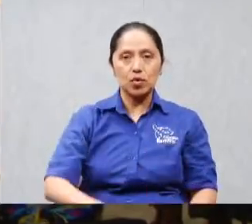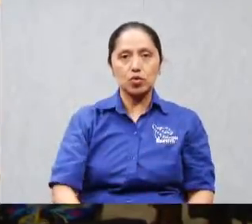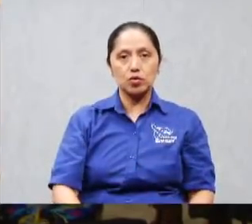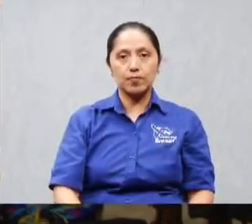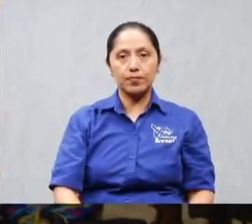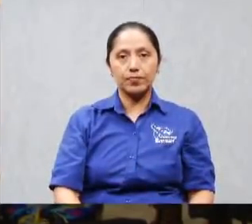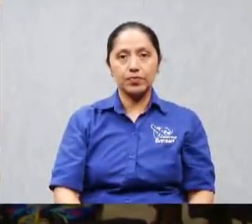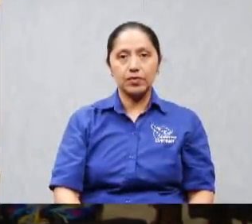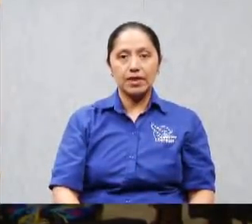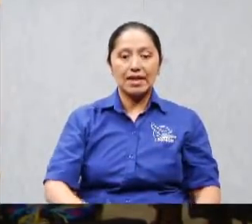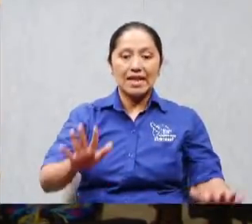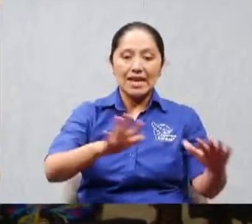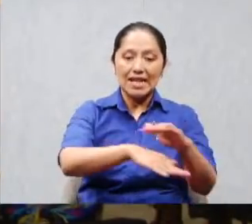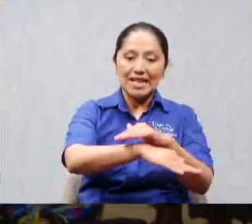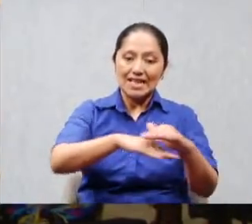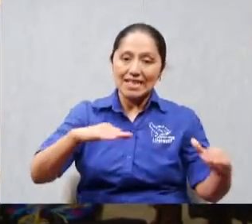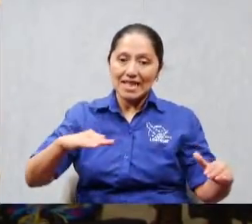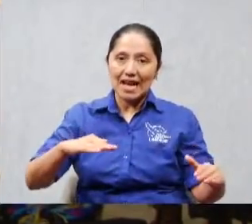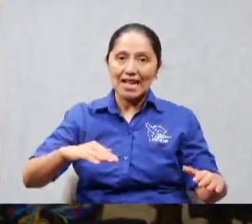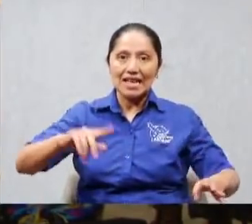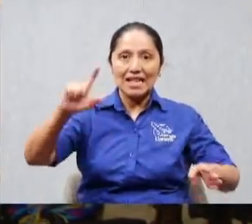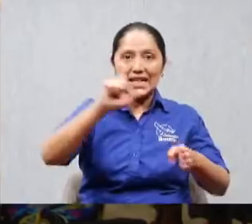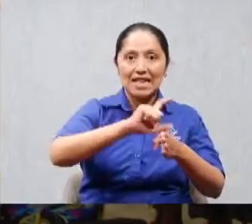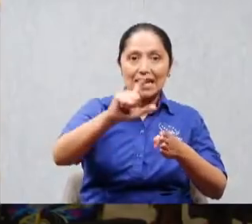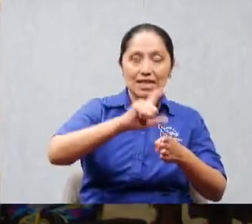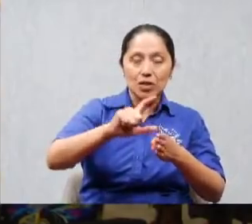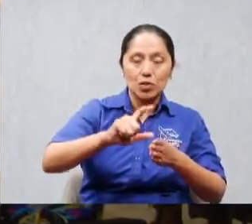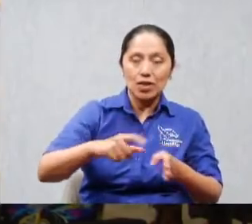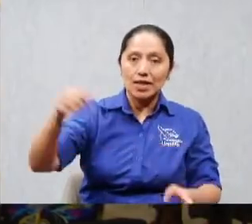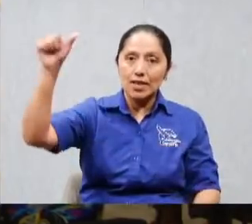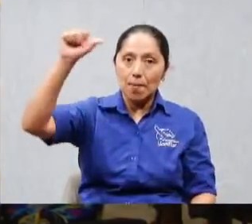pequeñas que fueron las que hicieron que esa viña se echara a perder